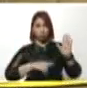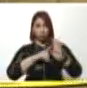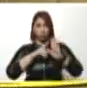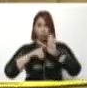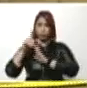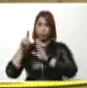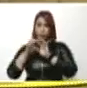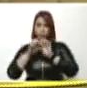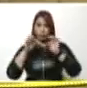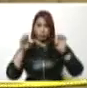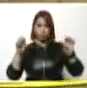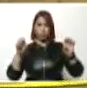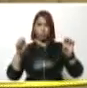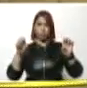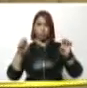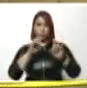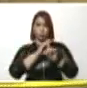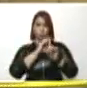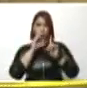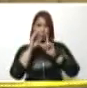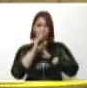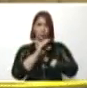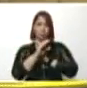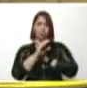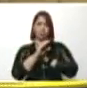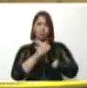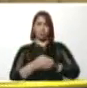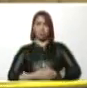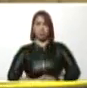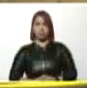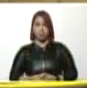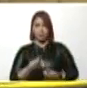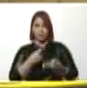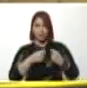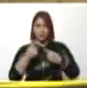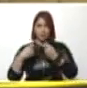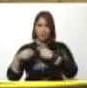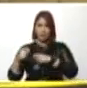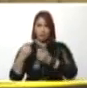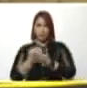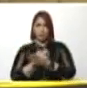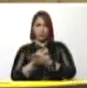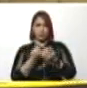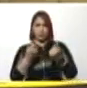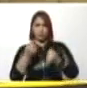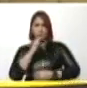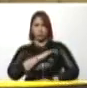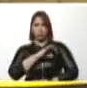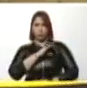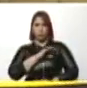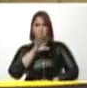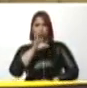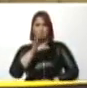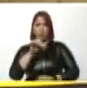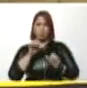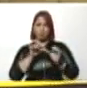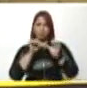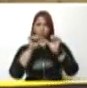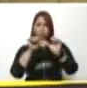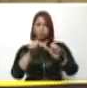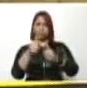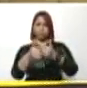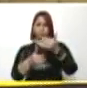educativo, cultural, comercial, económico, social del país, siga su rumbo.